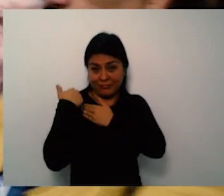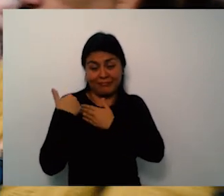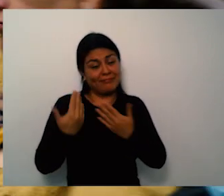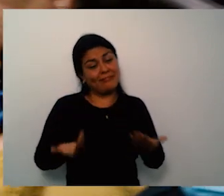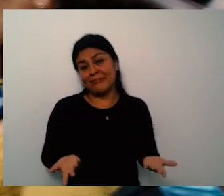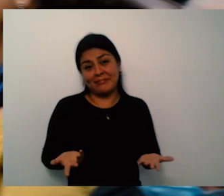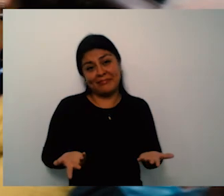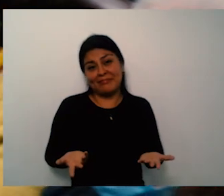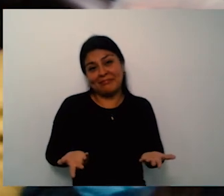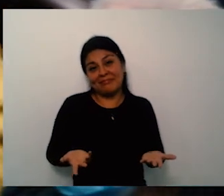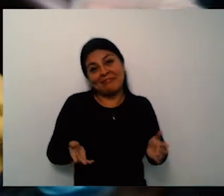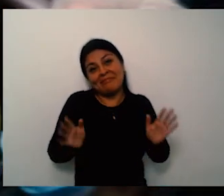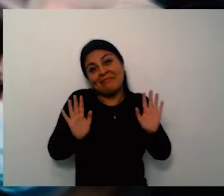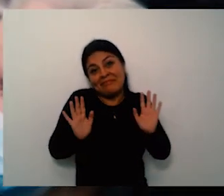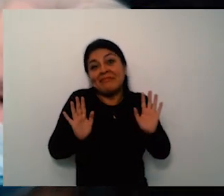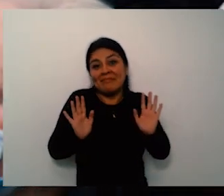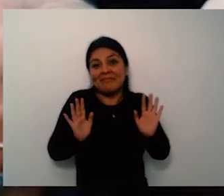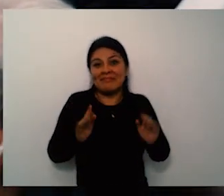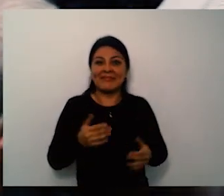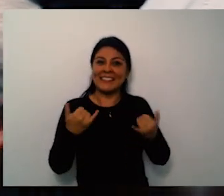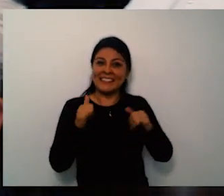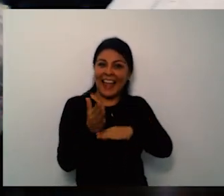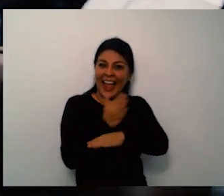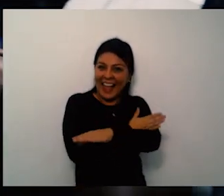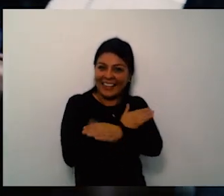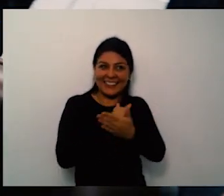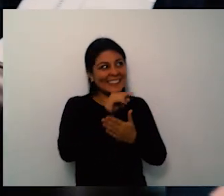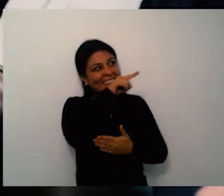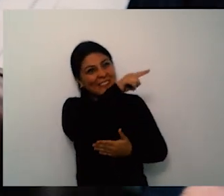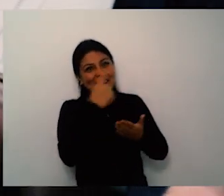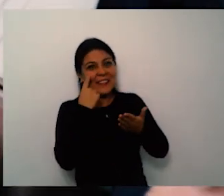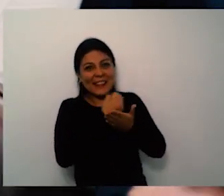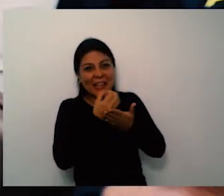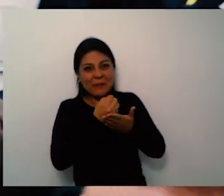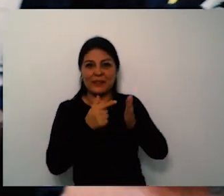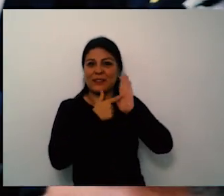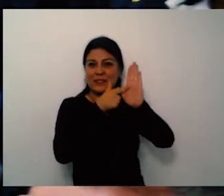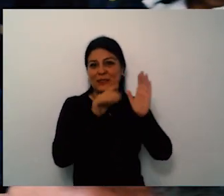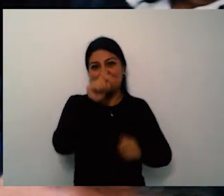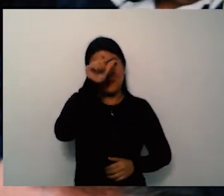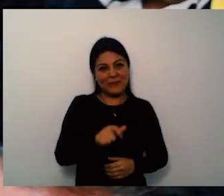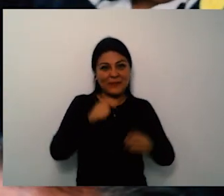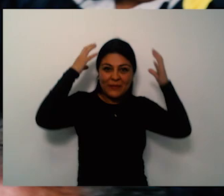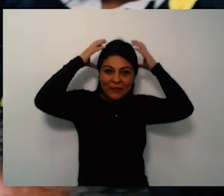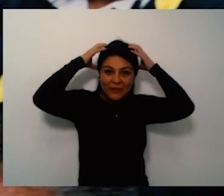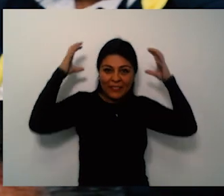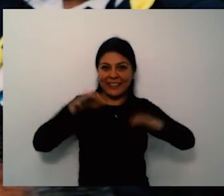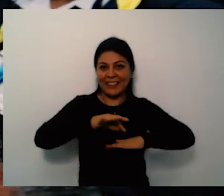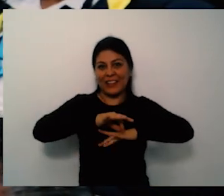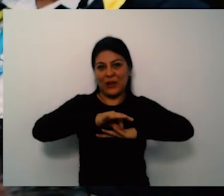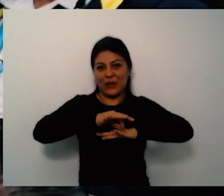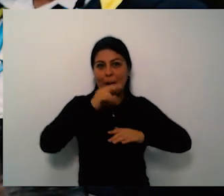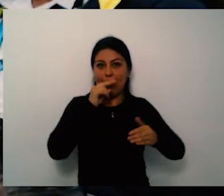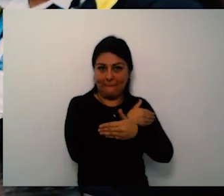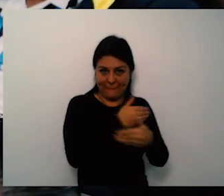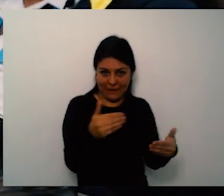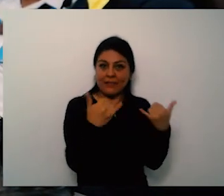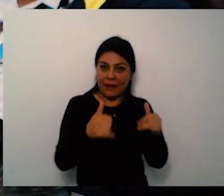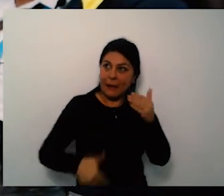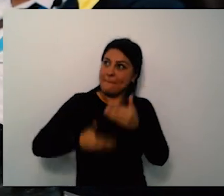momento están trabajando y muchas personas no reconocen esa parte antes de mi pregunta doctor Pineda